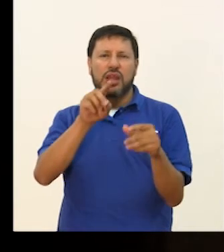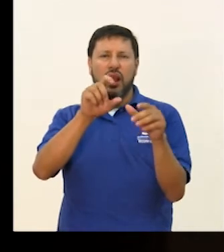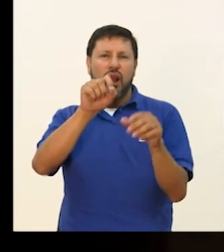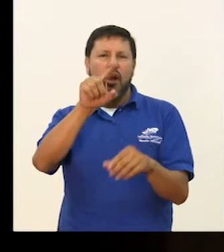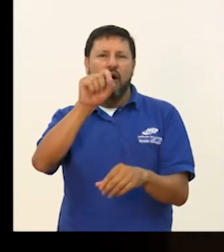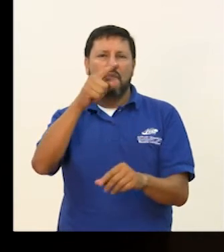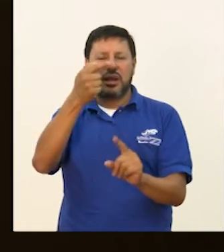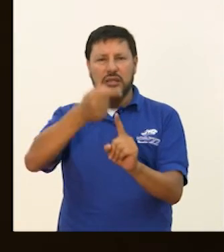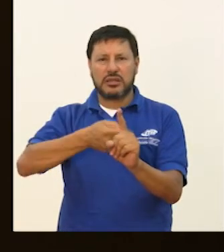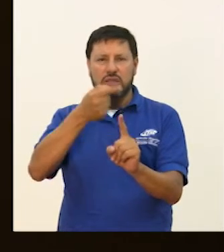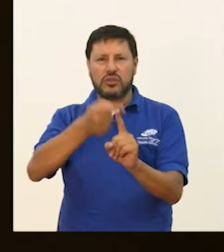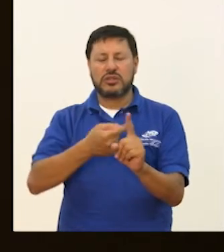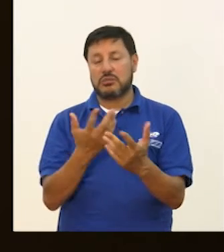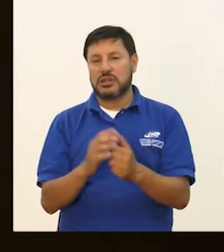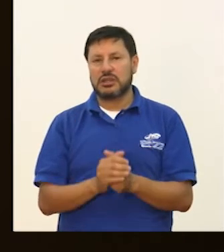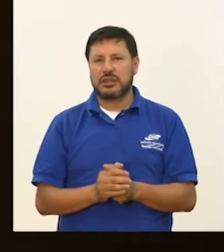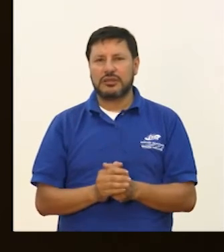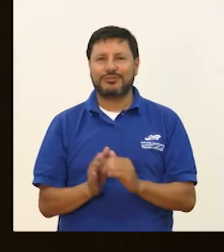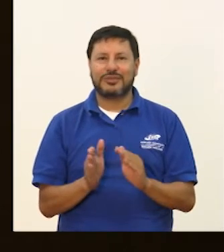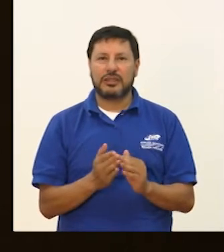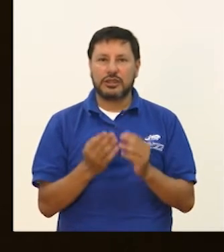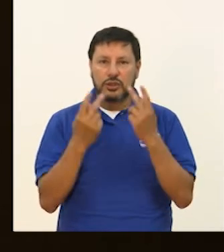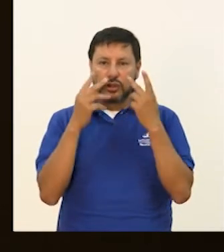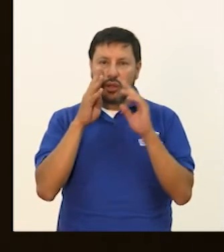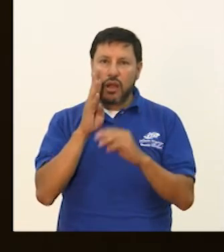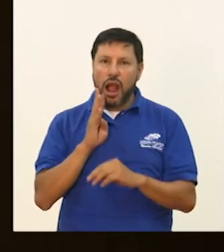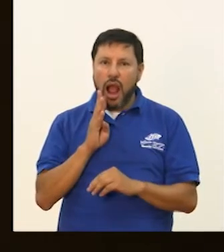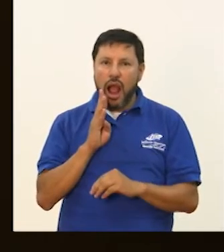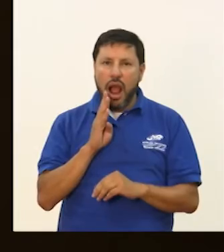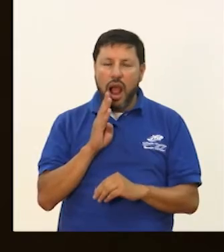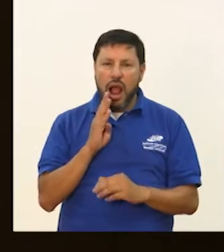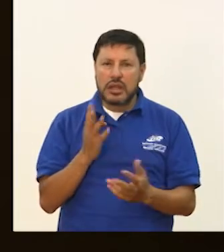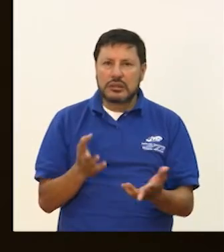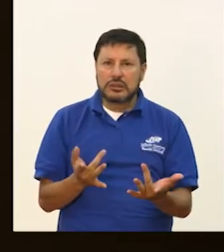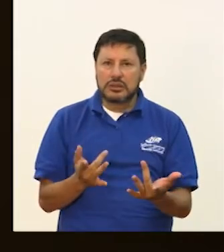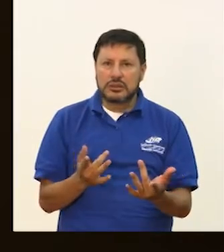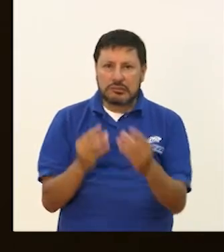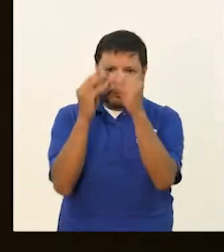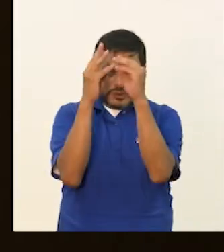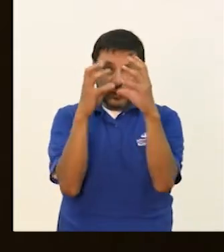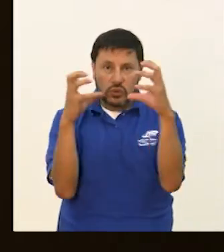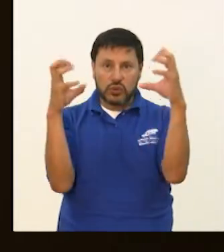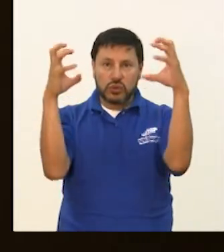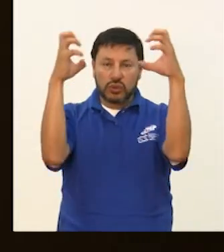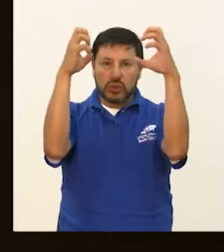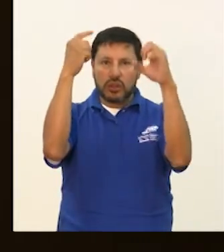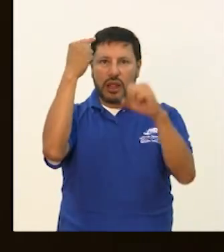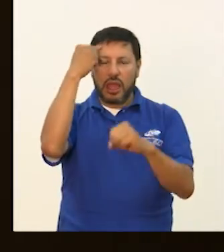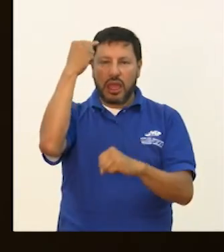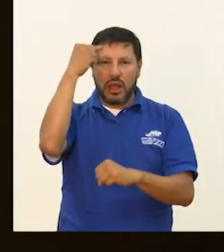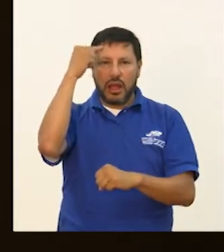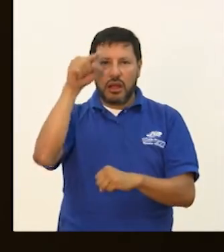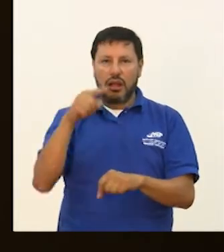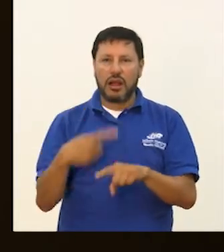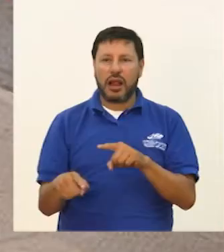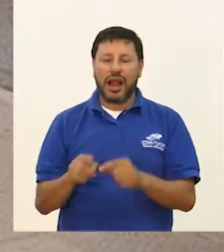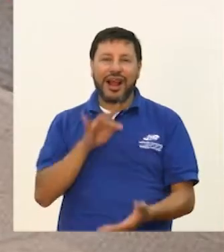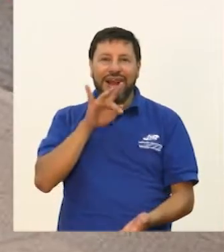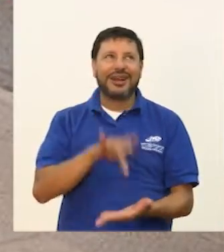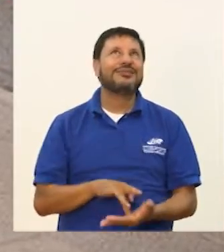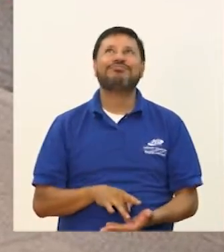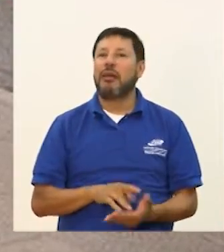salir a caminar. Lo más enriquecedor que tuvo la experiencia fue el intercambio cultural. Digamos que es muy importante resaltar eso.